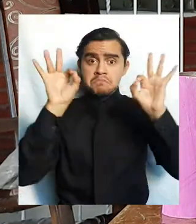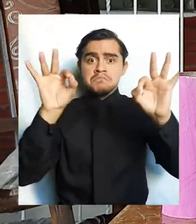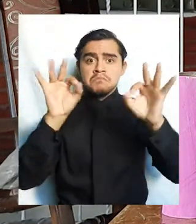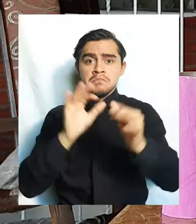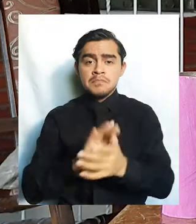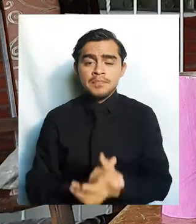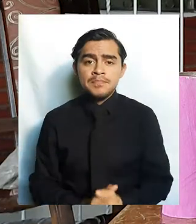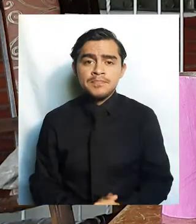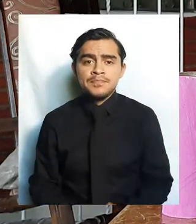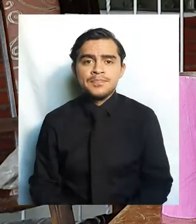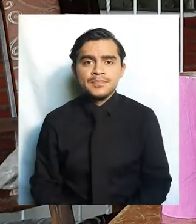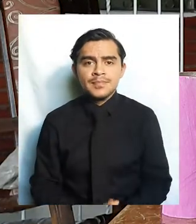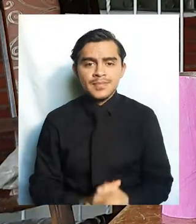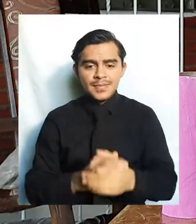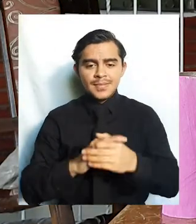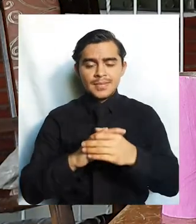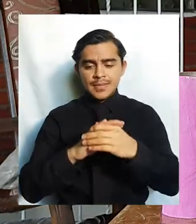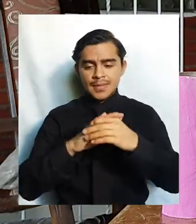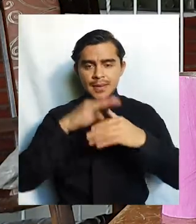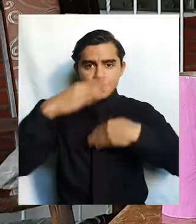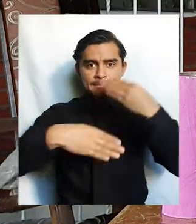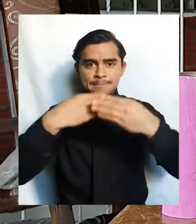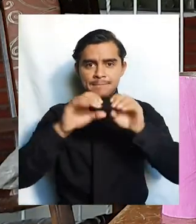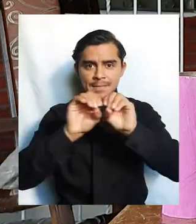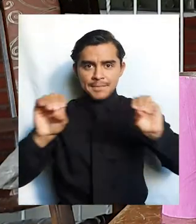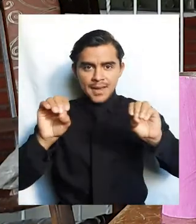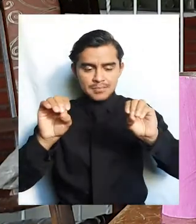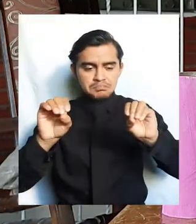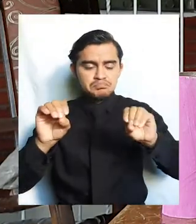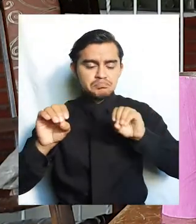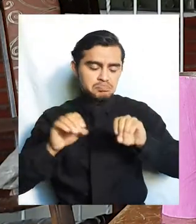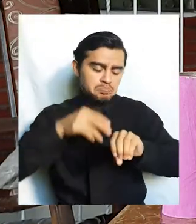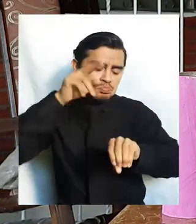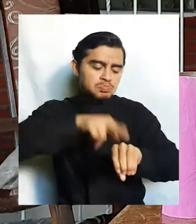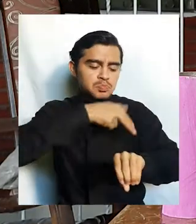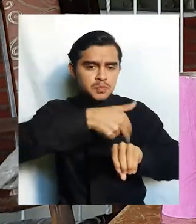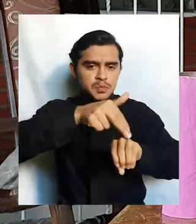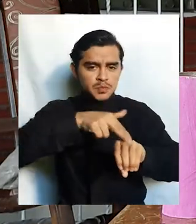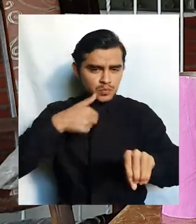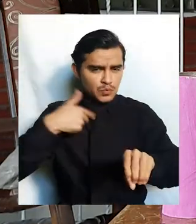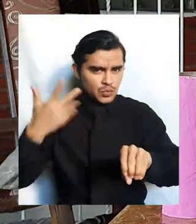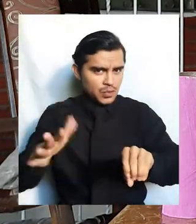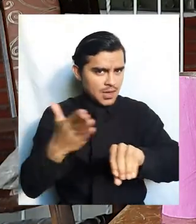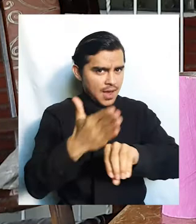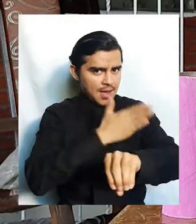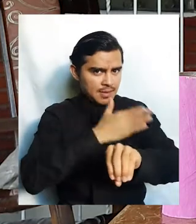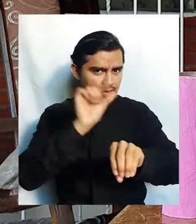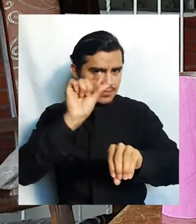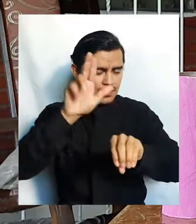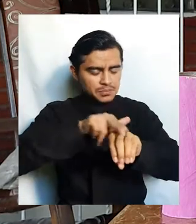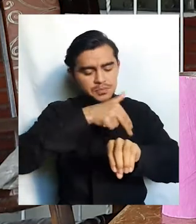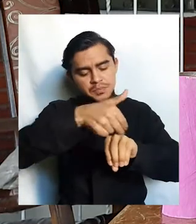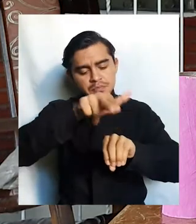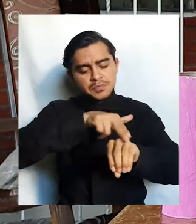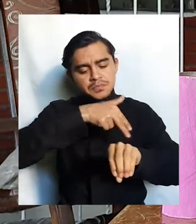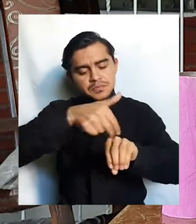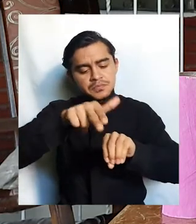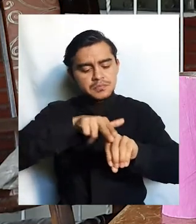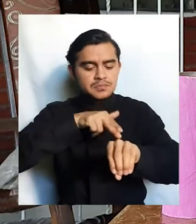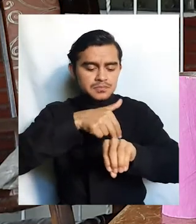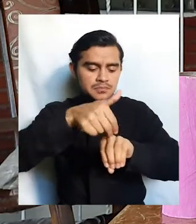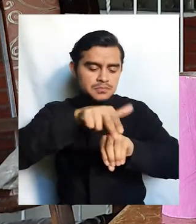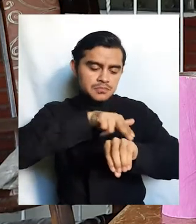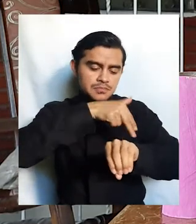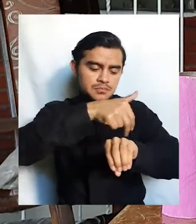tomar este tubo de papel y lo vamos a pintar. Yo ya lo tenía un poquito pesado, entonces este tubito lo voy a